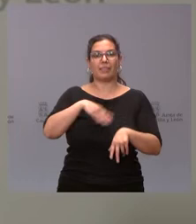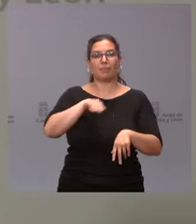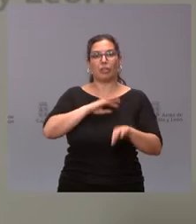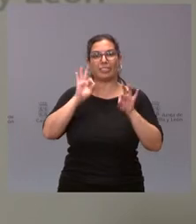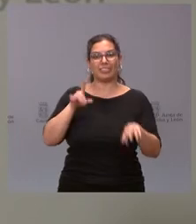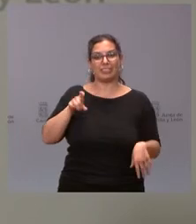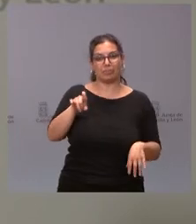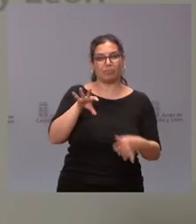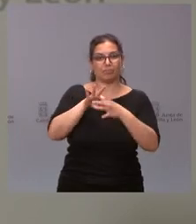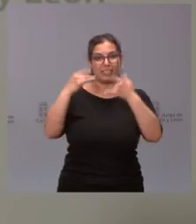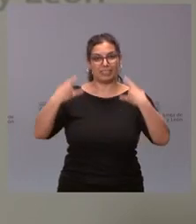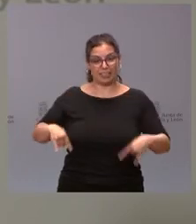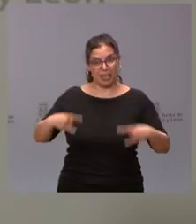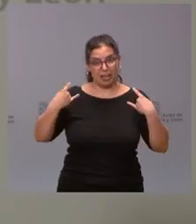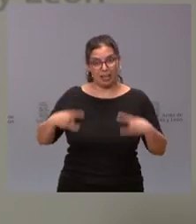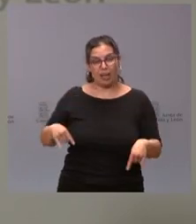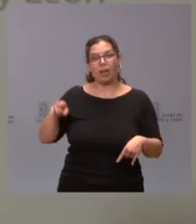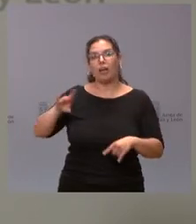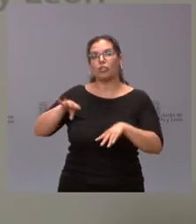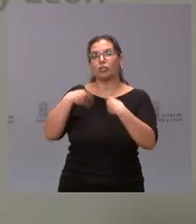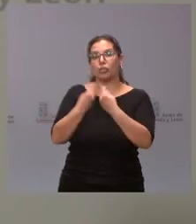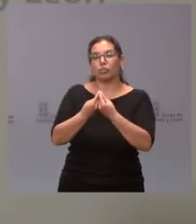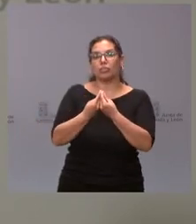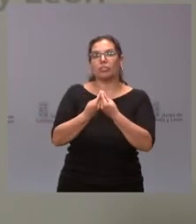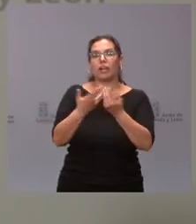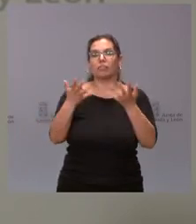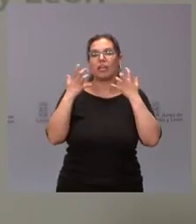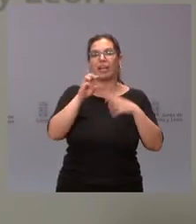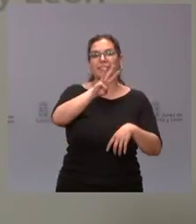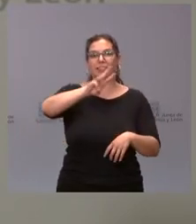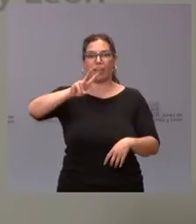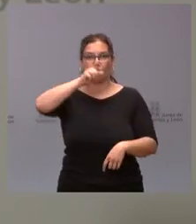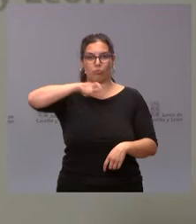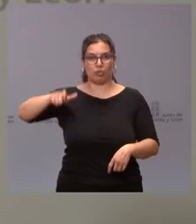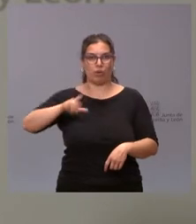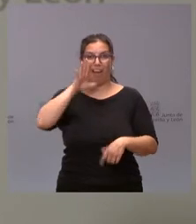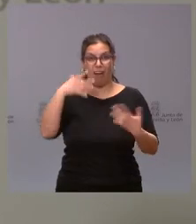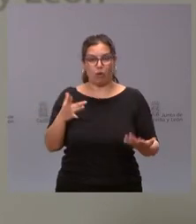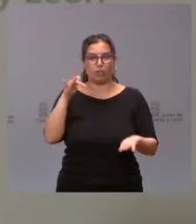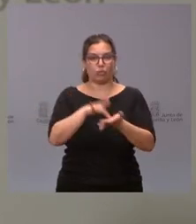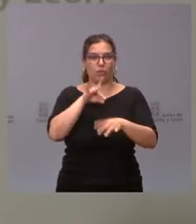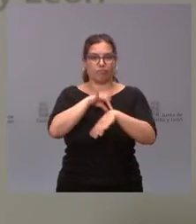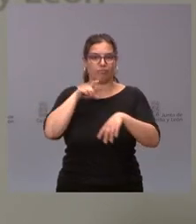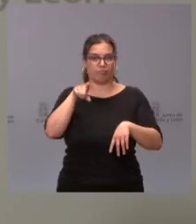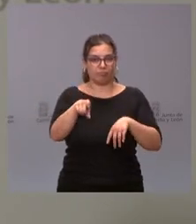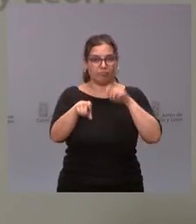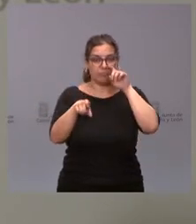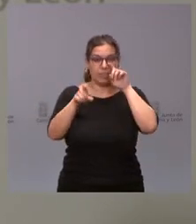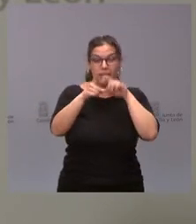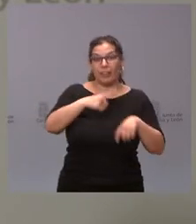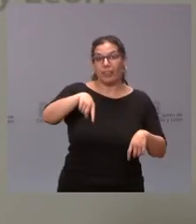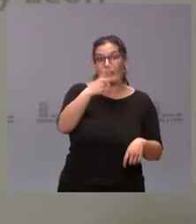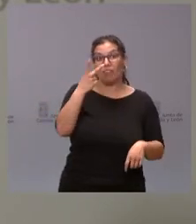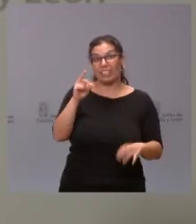que beneficiará en esta primera fase a un total de 32 usuarios. De ellos, 20 serían usuarios